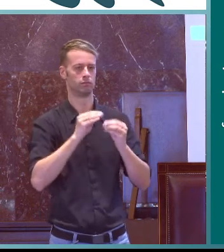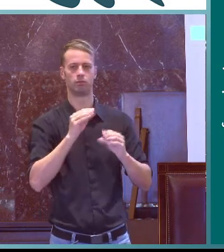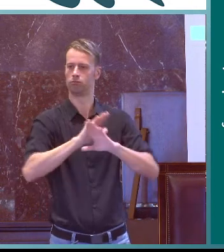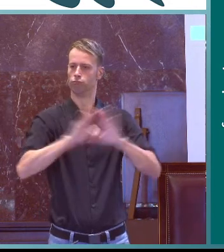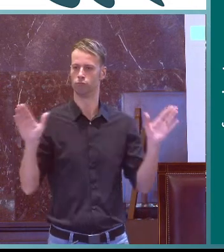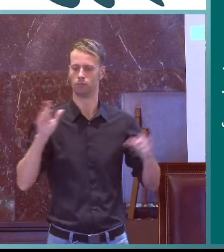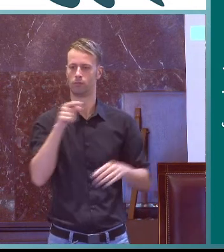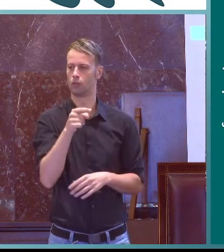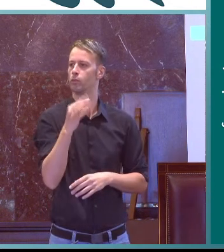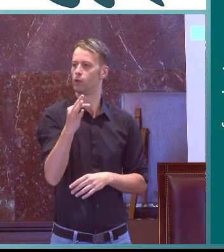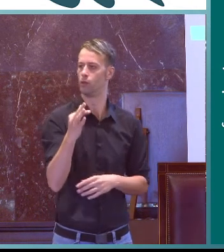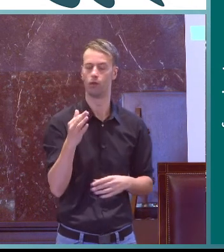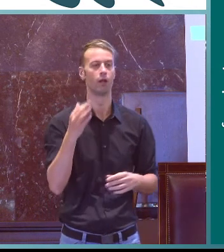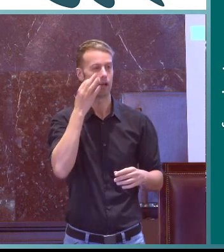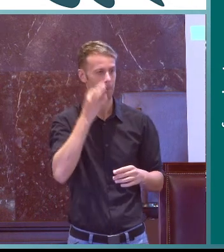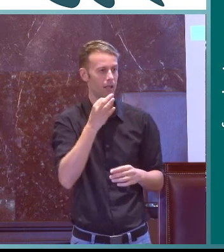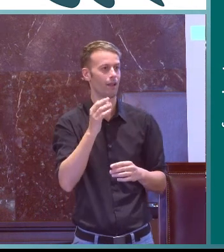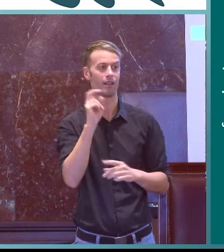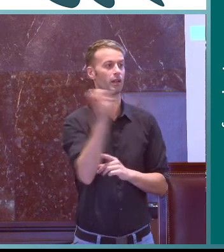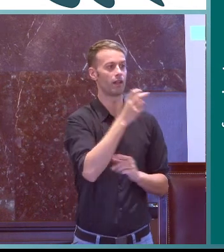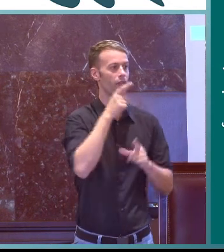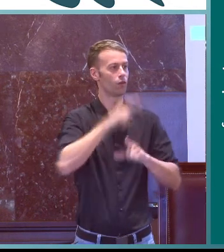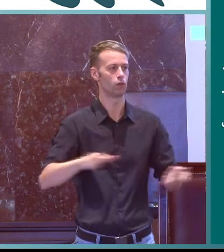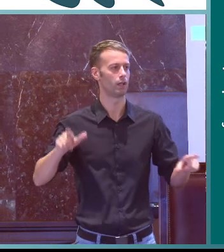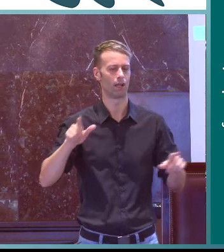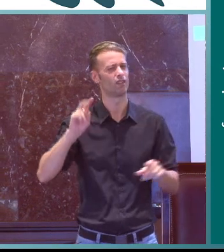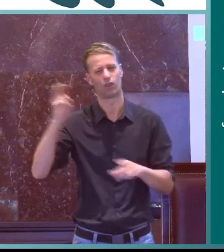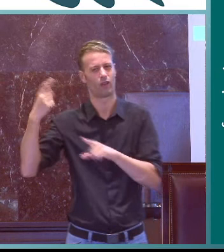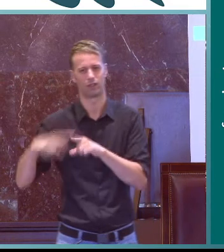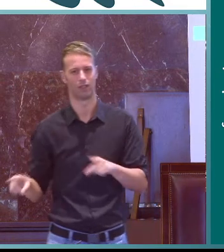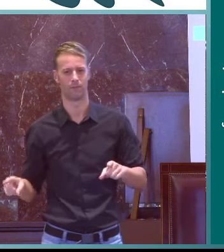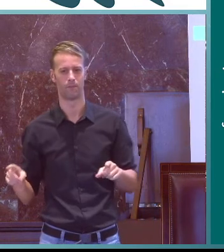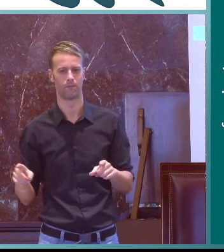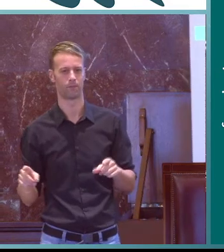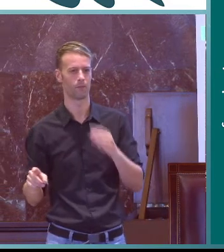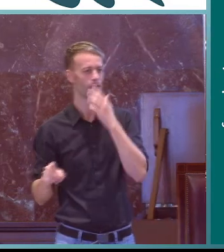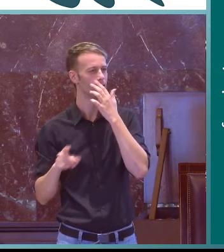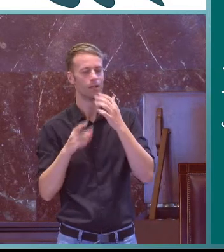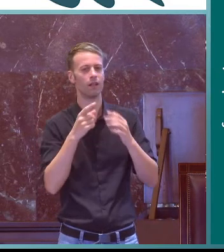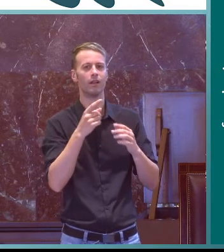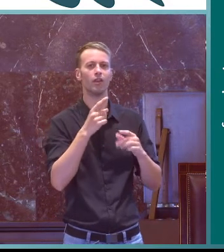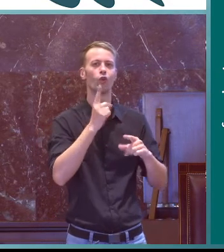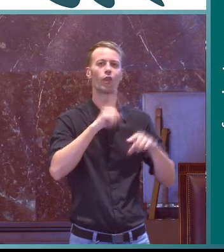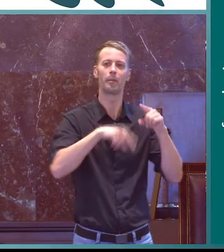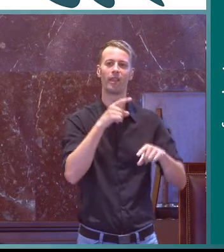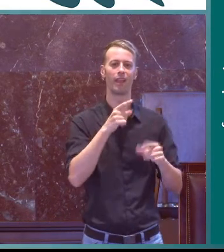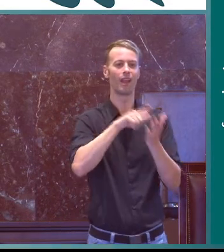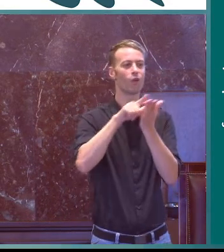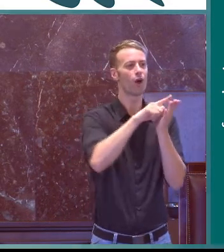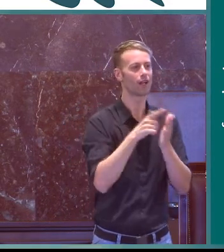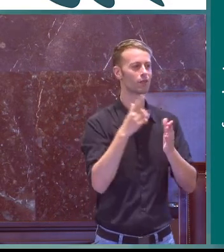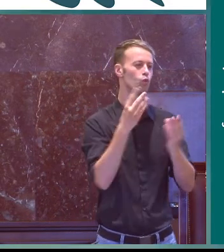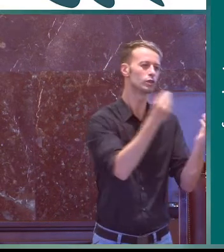tendría que ser una y ya está que eso es lo positivo pero realmente la diversidad lingüística es otra cosa